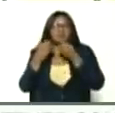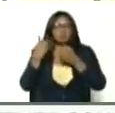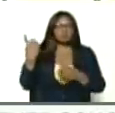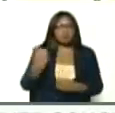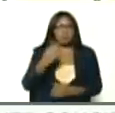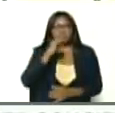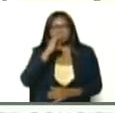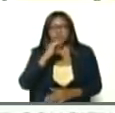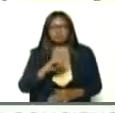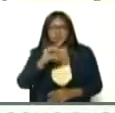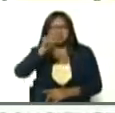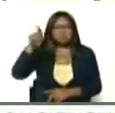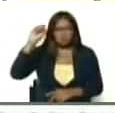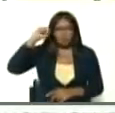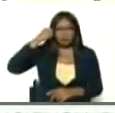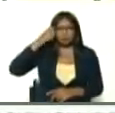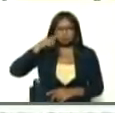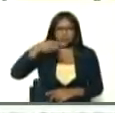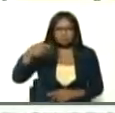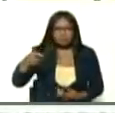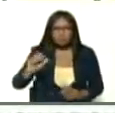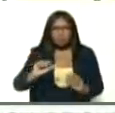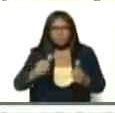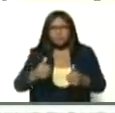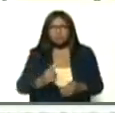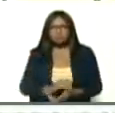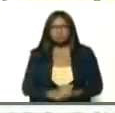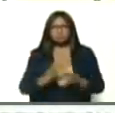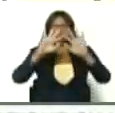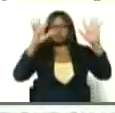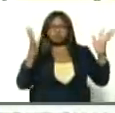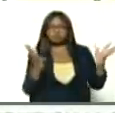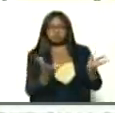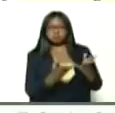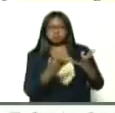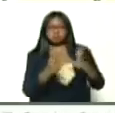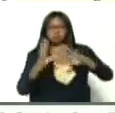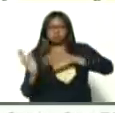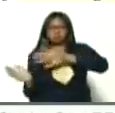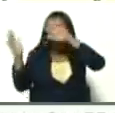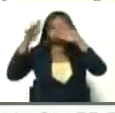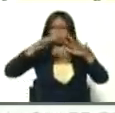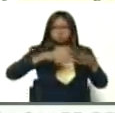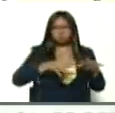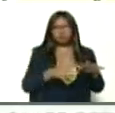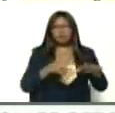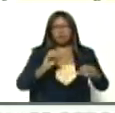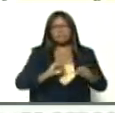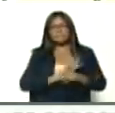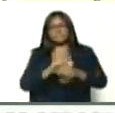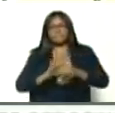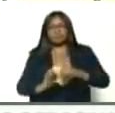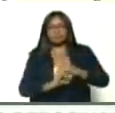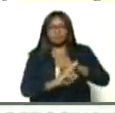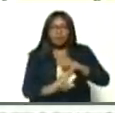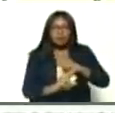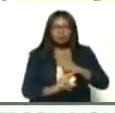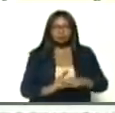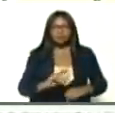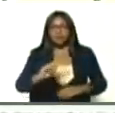ustedes lo recuerdan, ¿verdad?, mientras en el mundo estaba la primera ola, y en Estados Unidos,